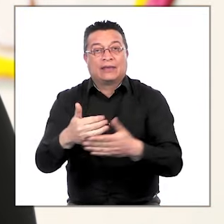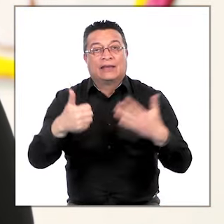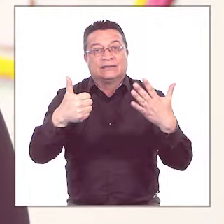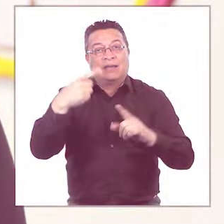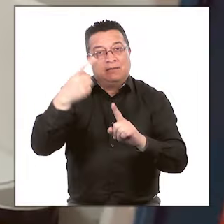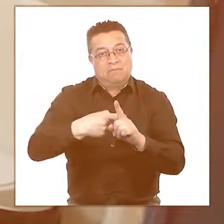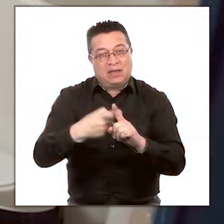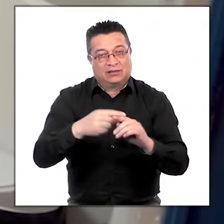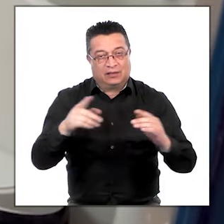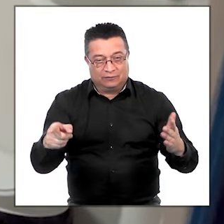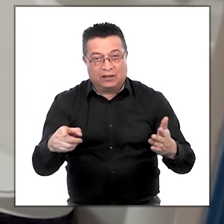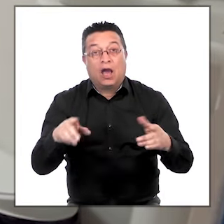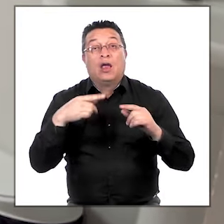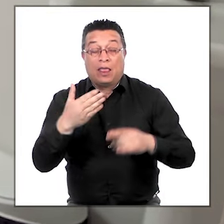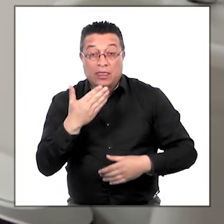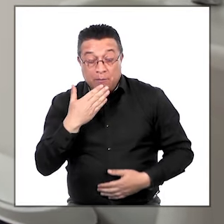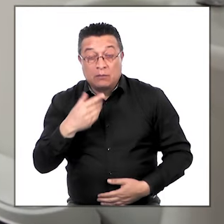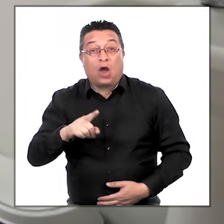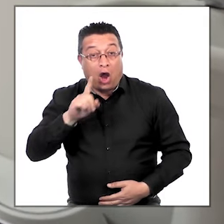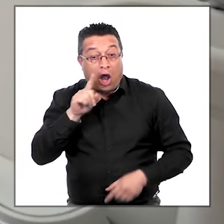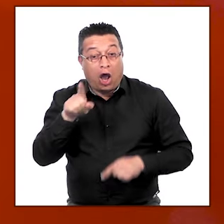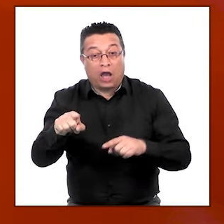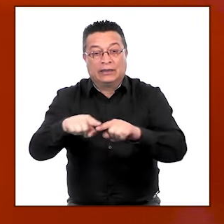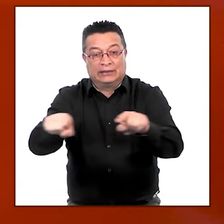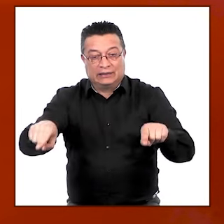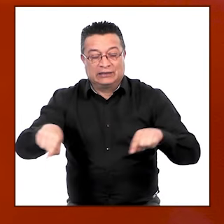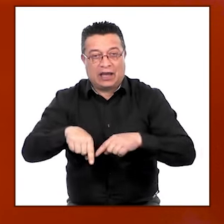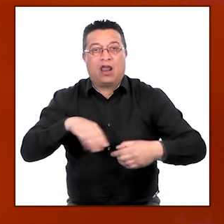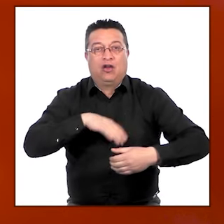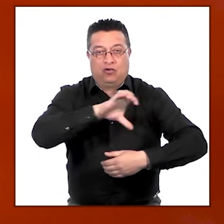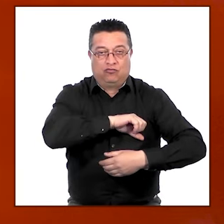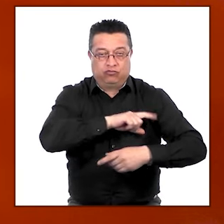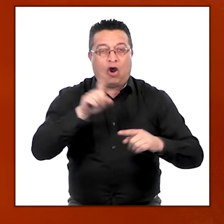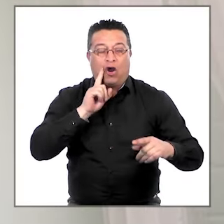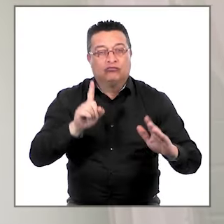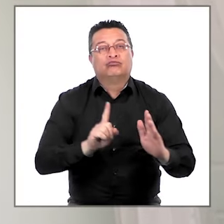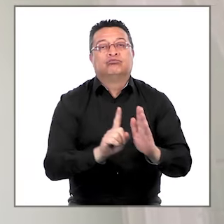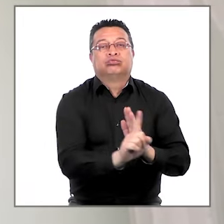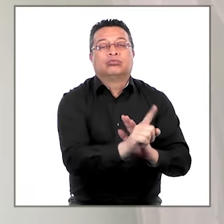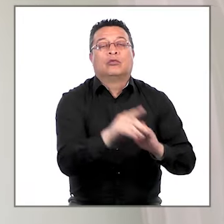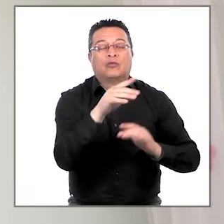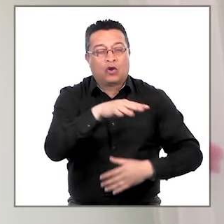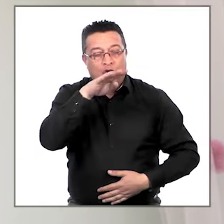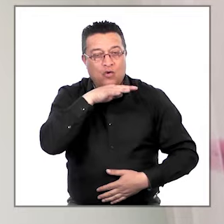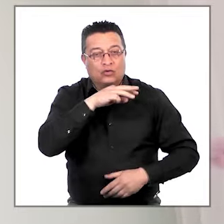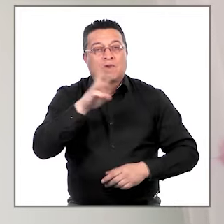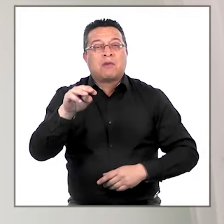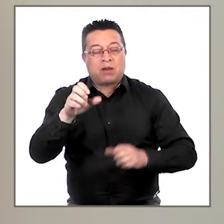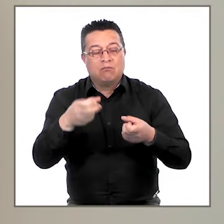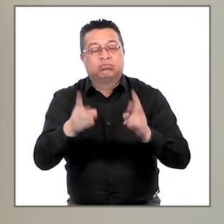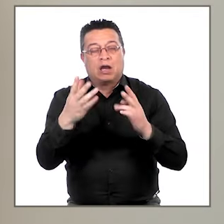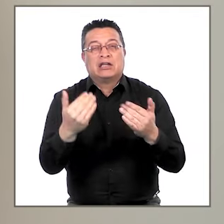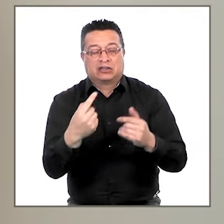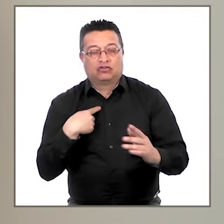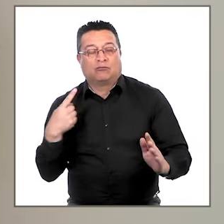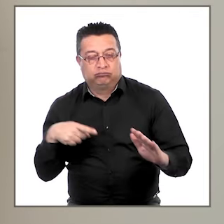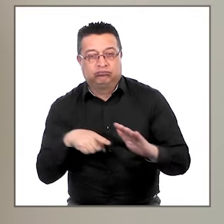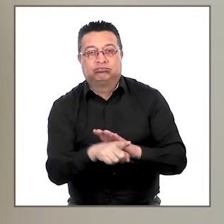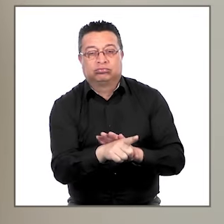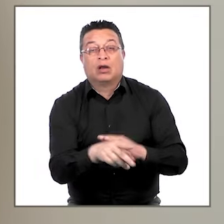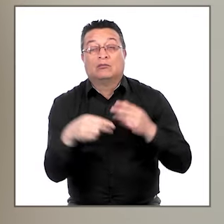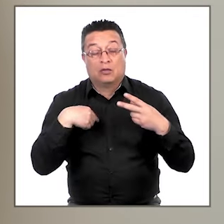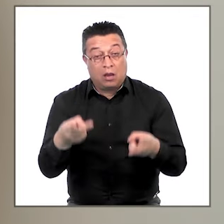los 6 meses de edad. También contamos con una sala de amamantamiento para ser utilizada por las madres que lo requieran.